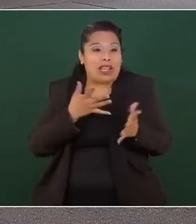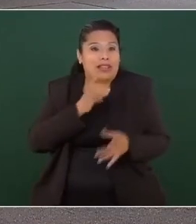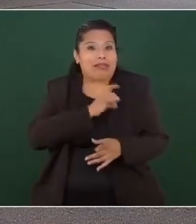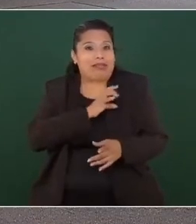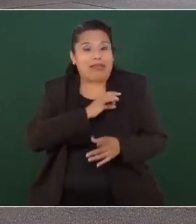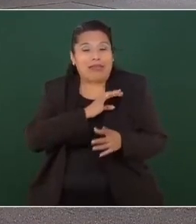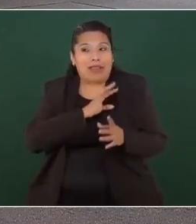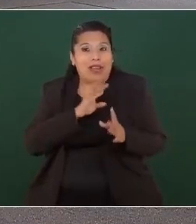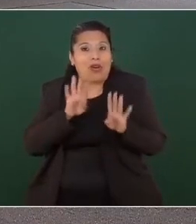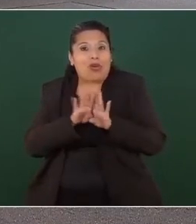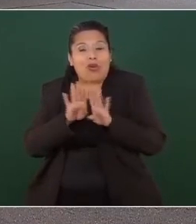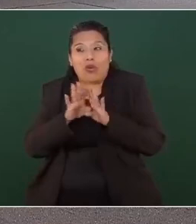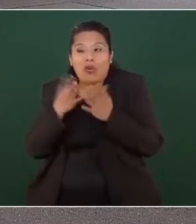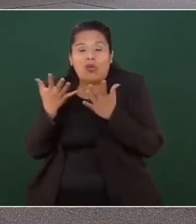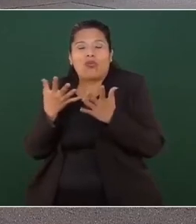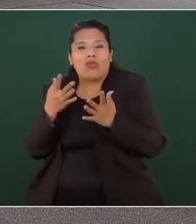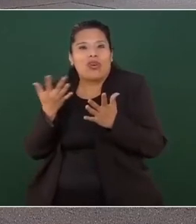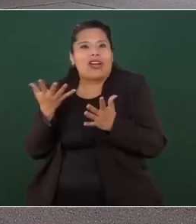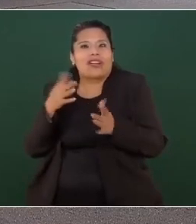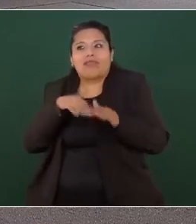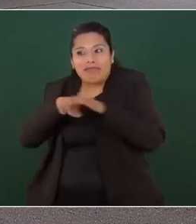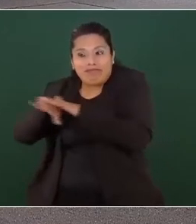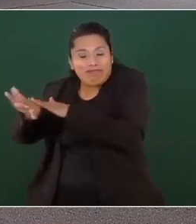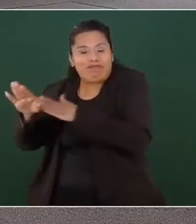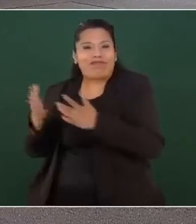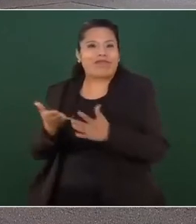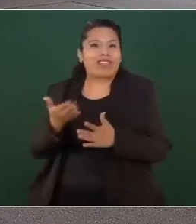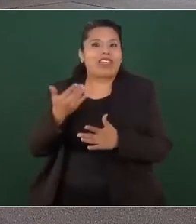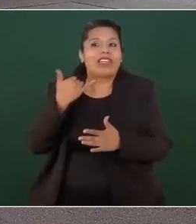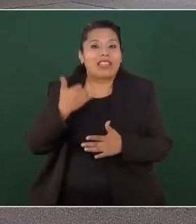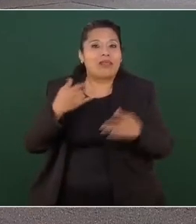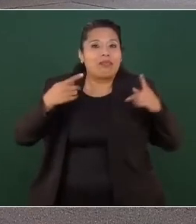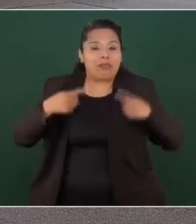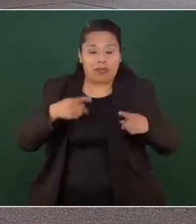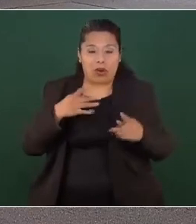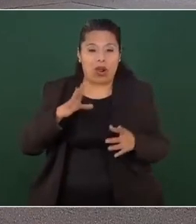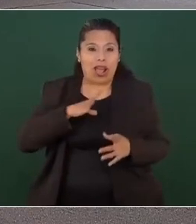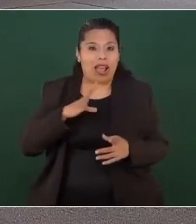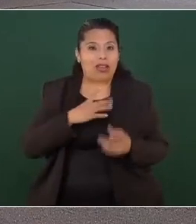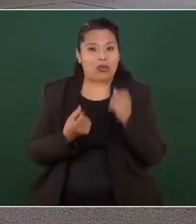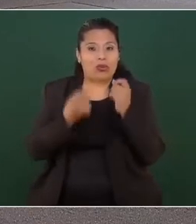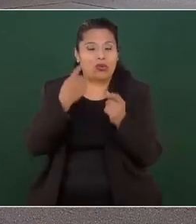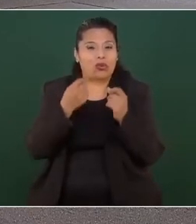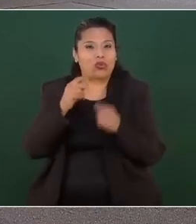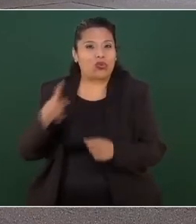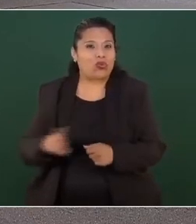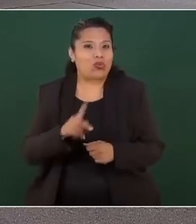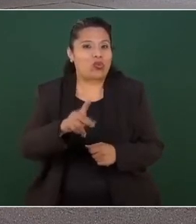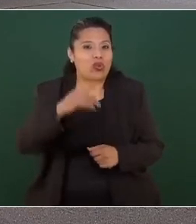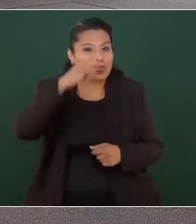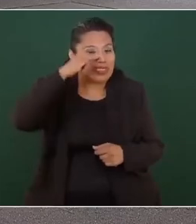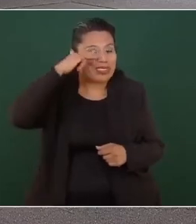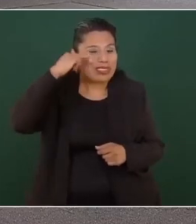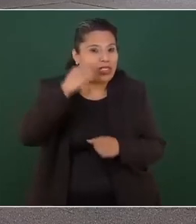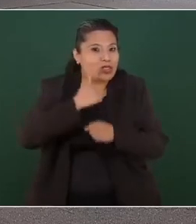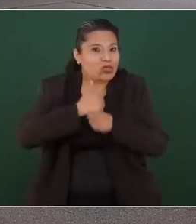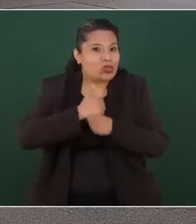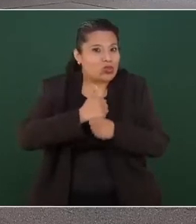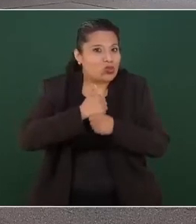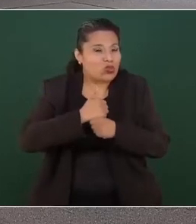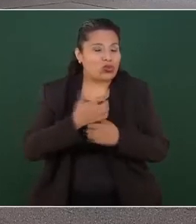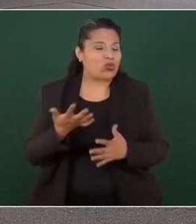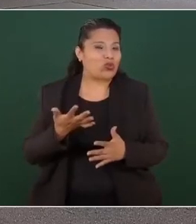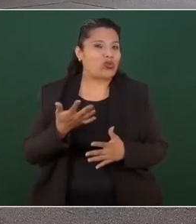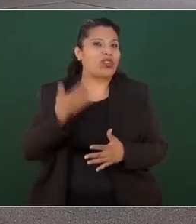y todos los que sufren los pueblos por las crisis económicas originadas